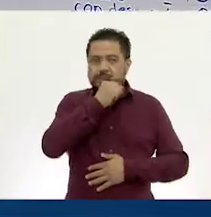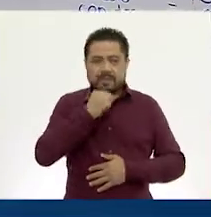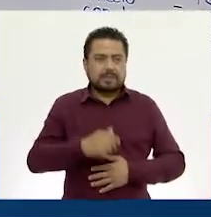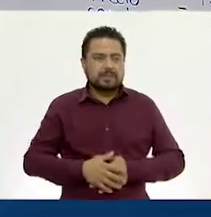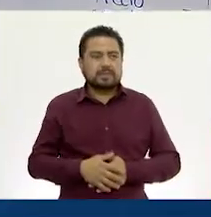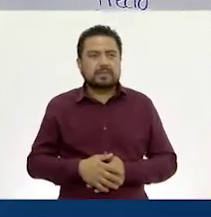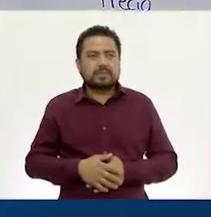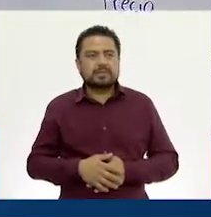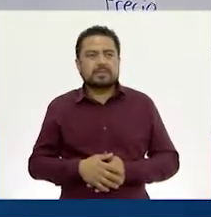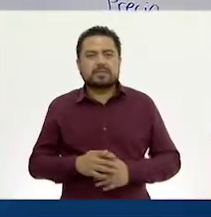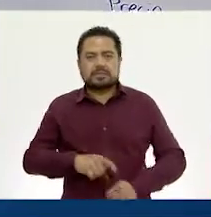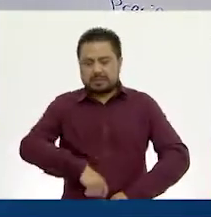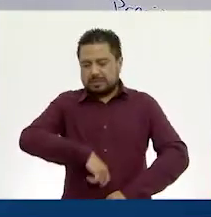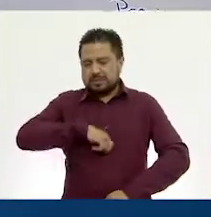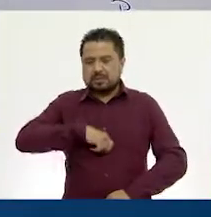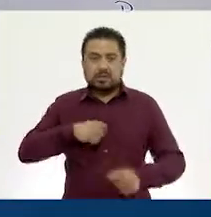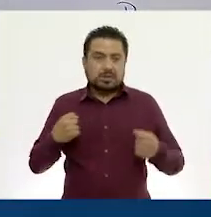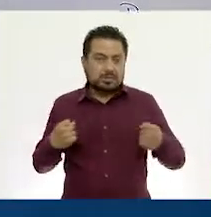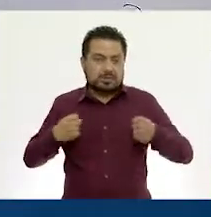Chamarra.